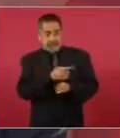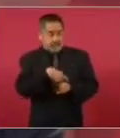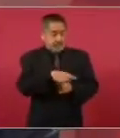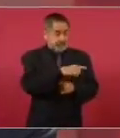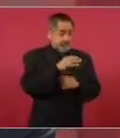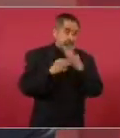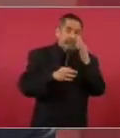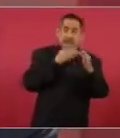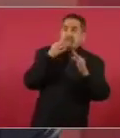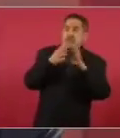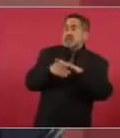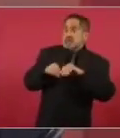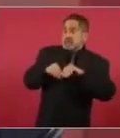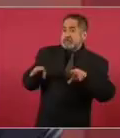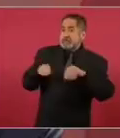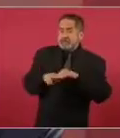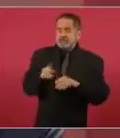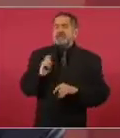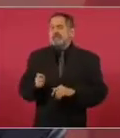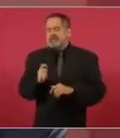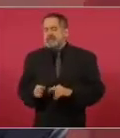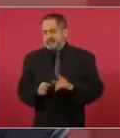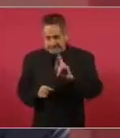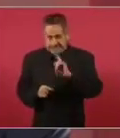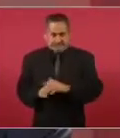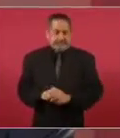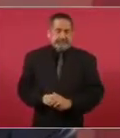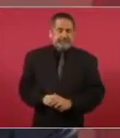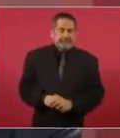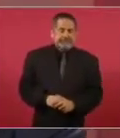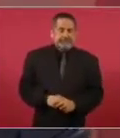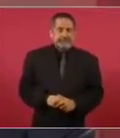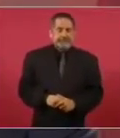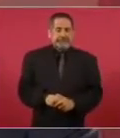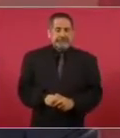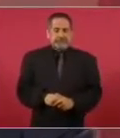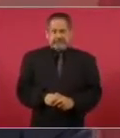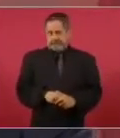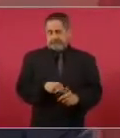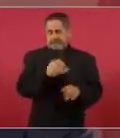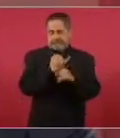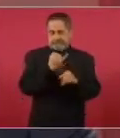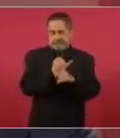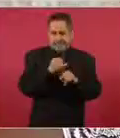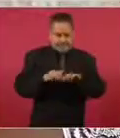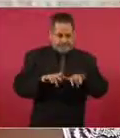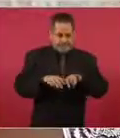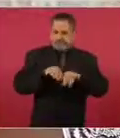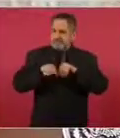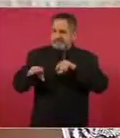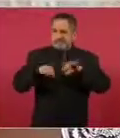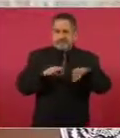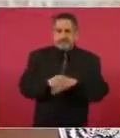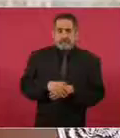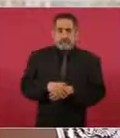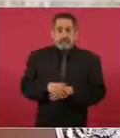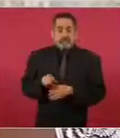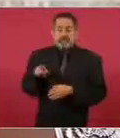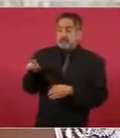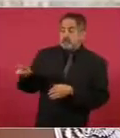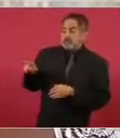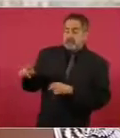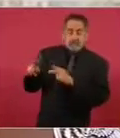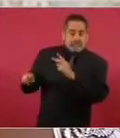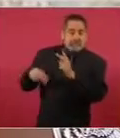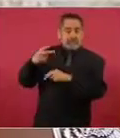en las redes de que voy a Sinaloa,